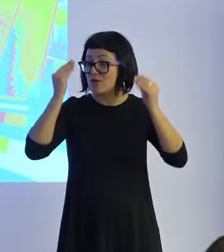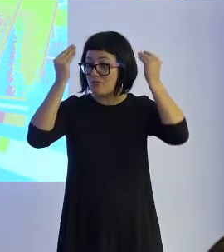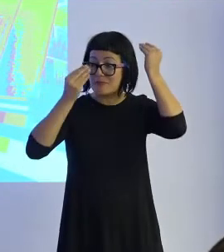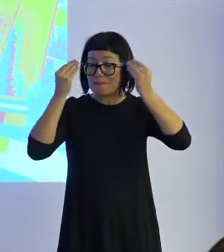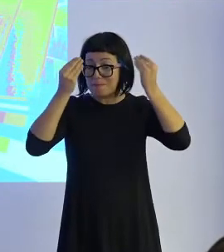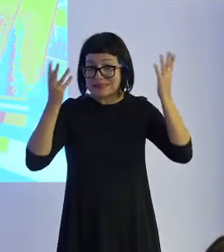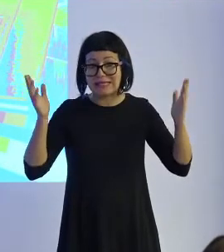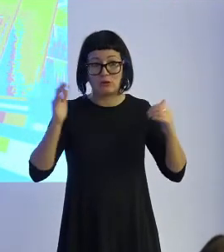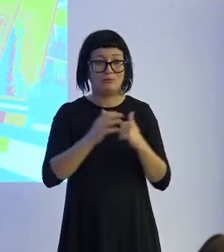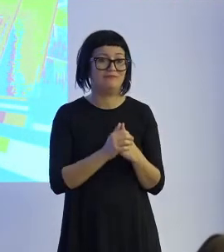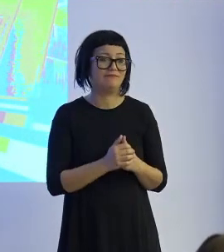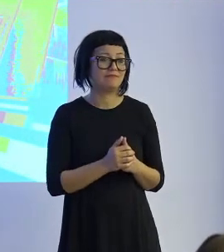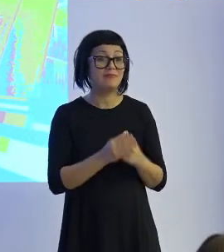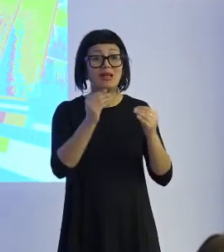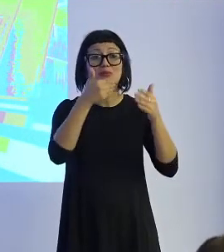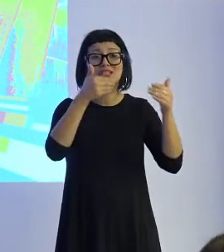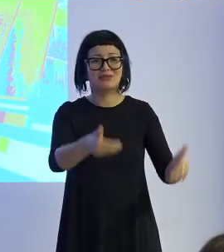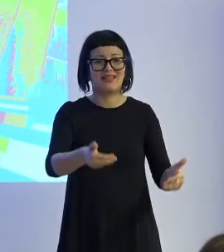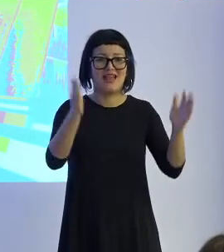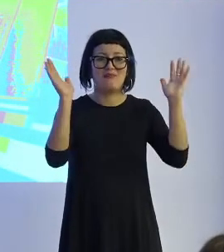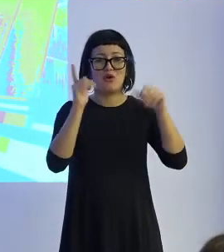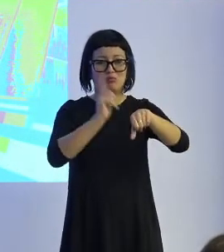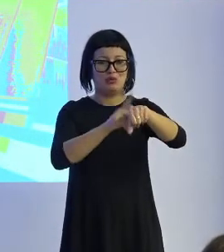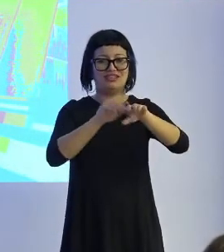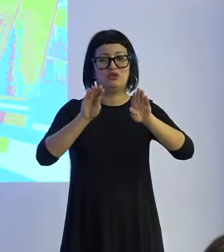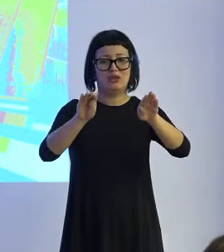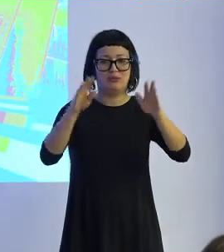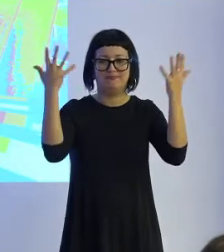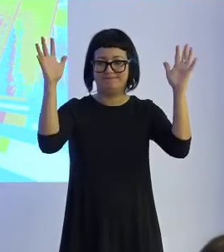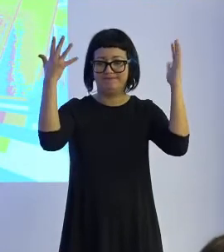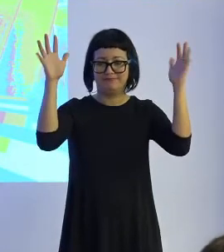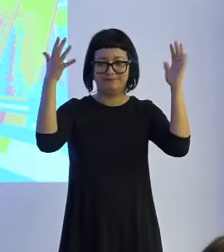y mirar muchísimas gracias por vuestro tiempo un placer